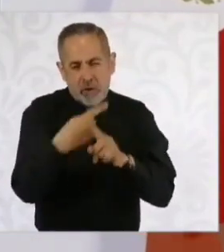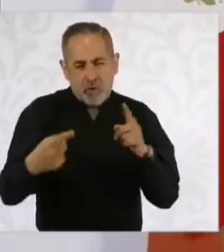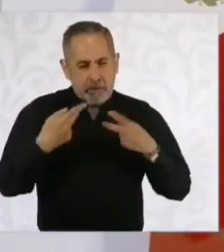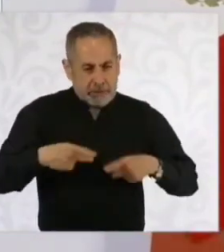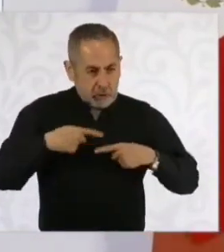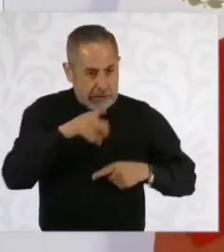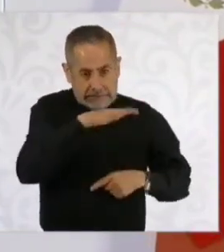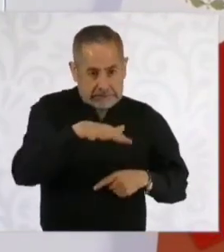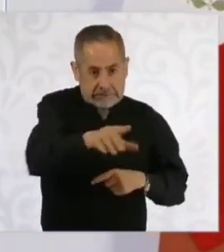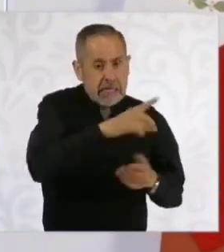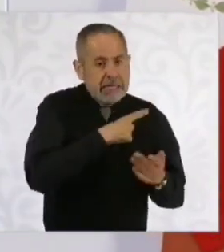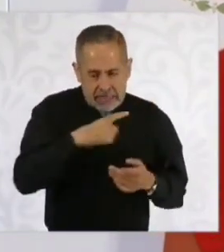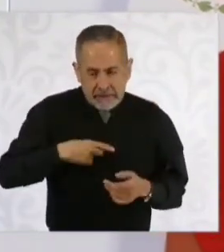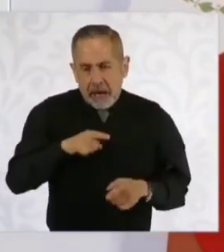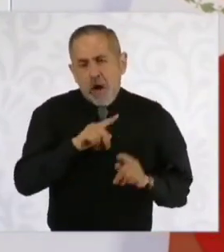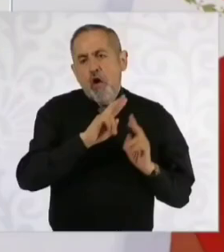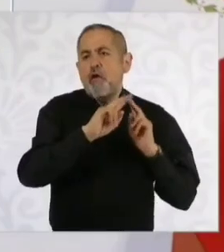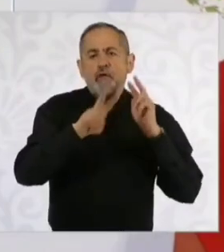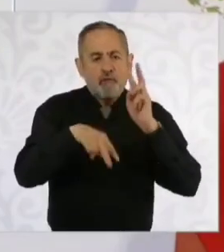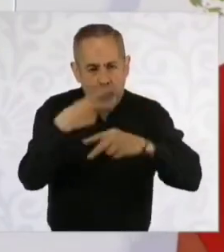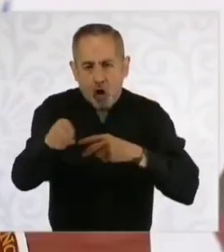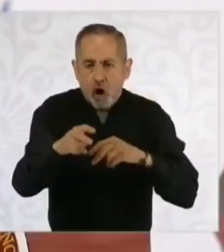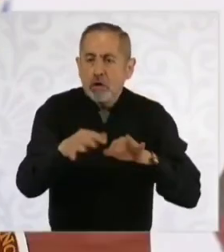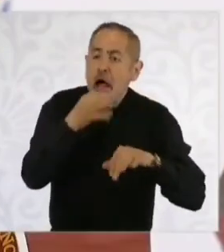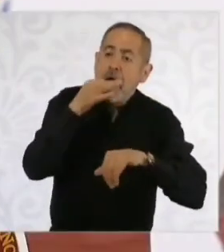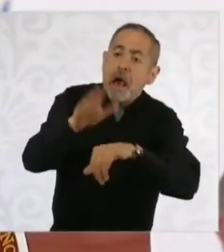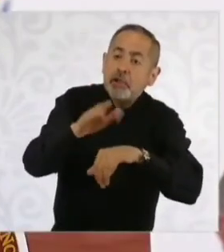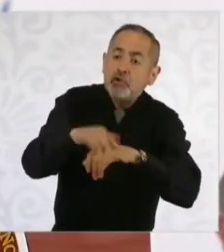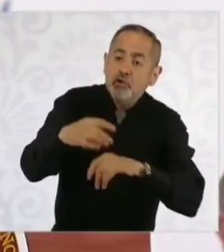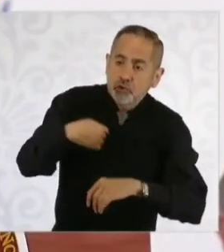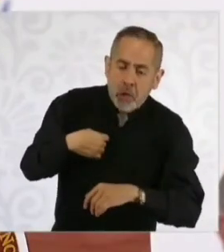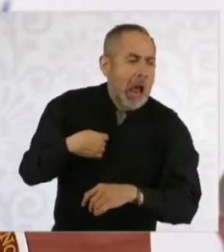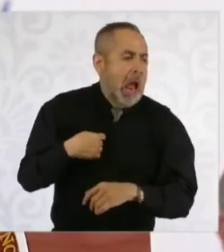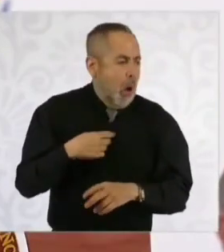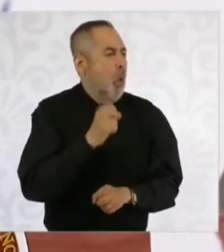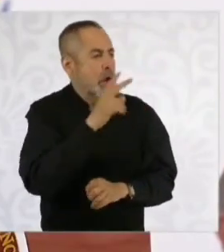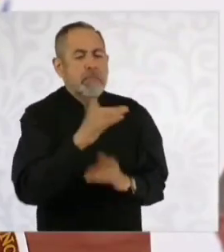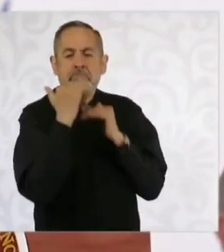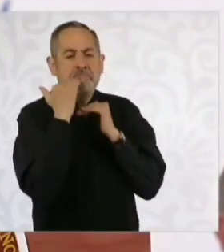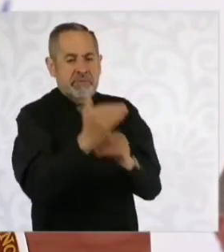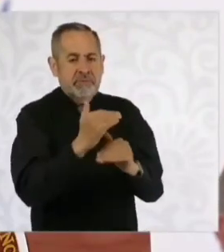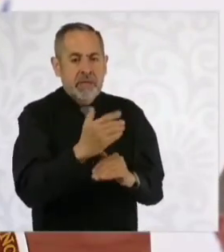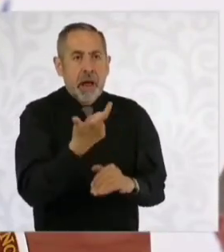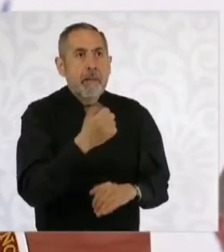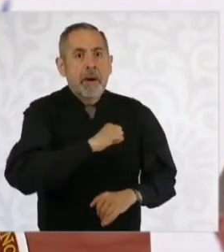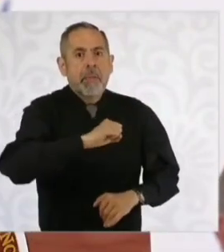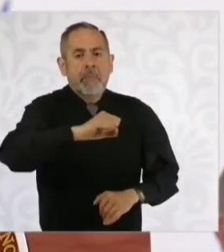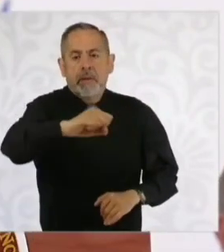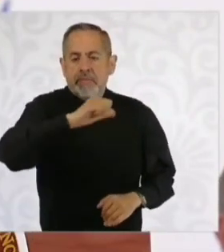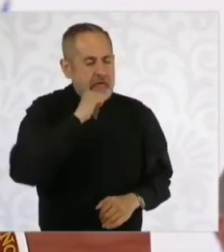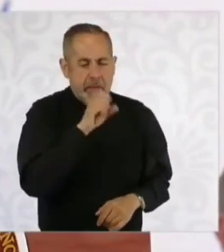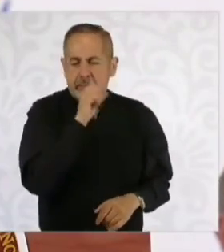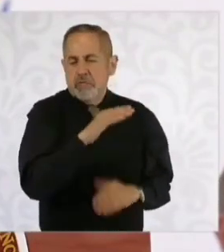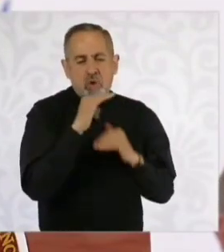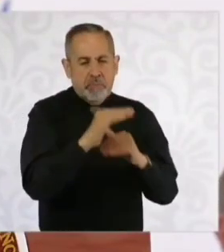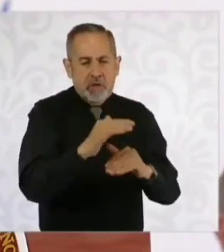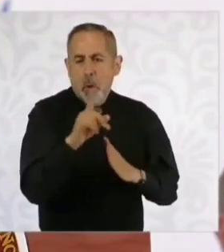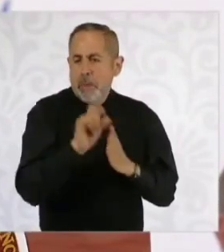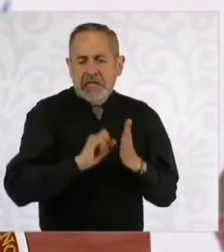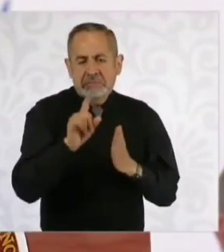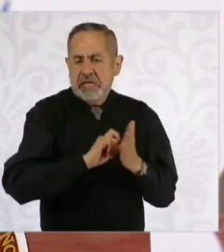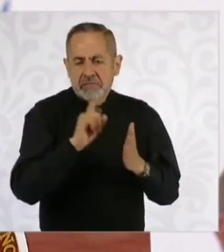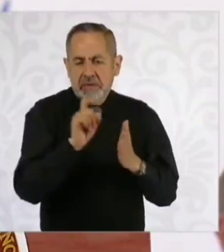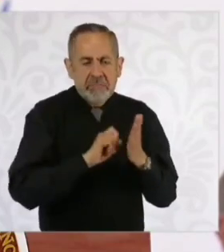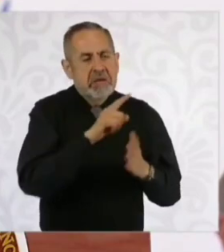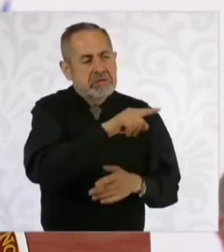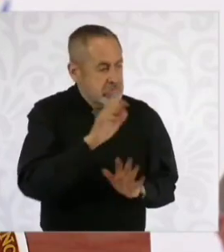beneficios adicionales, tienen que acudir a las oficinas del Infonavit y pueden revisarlo en